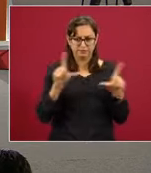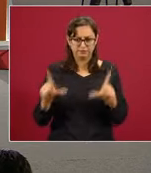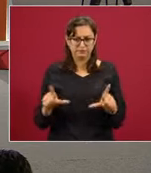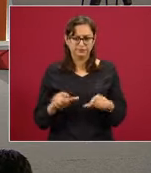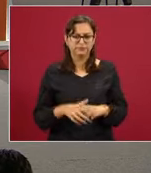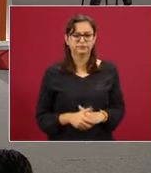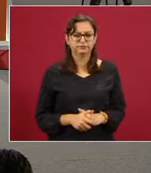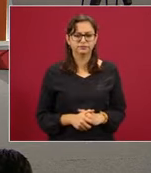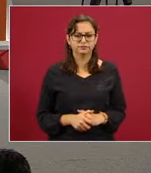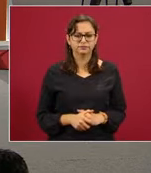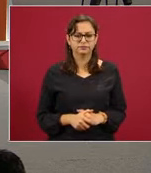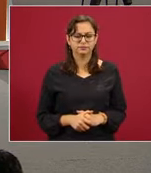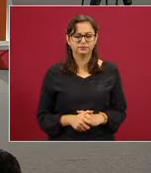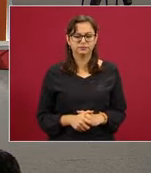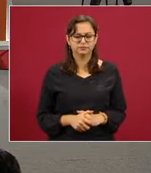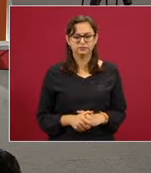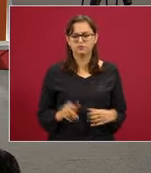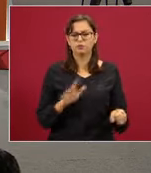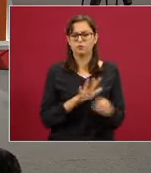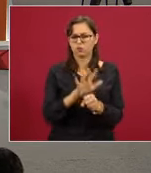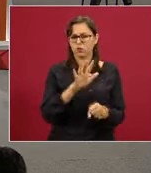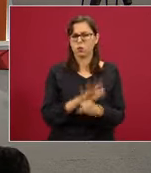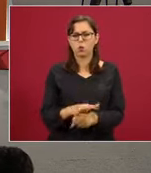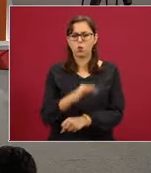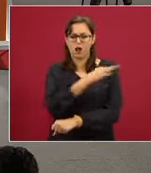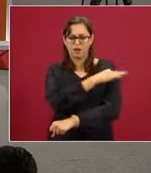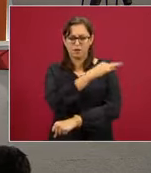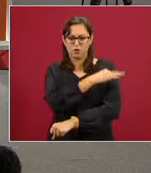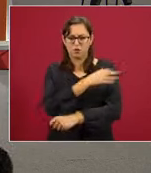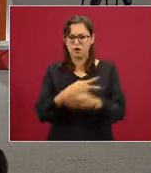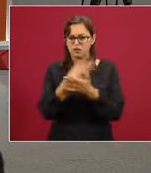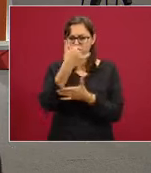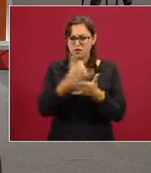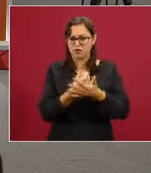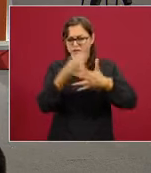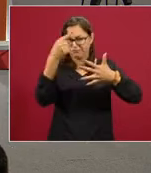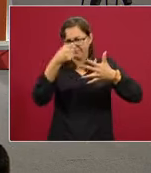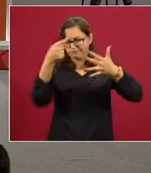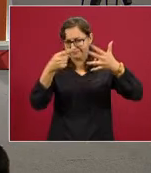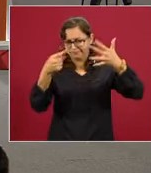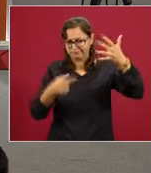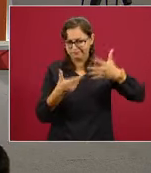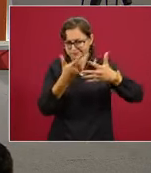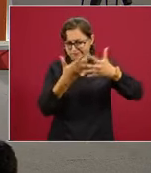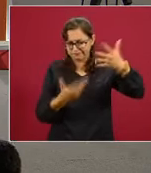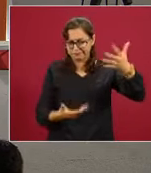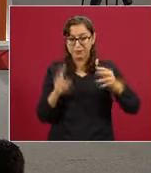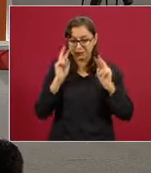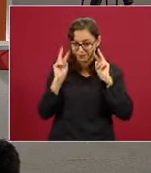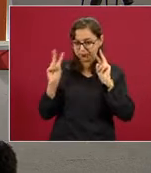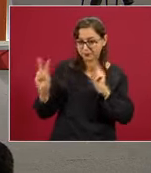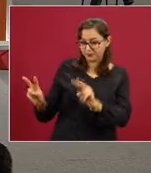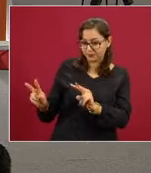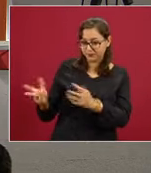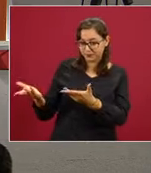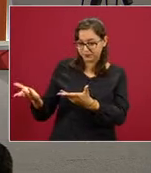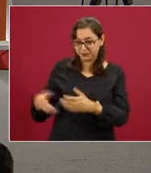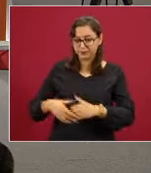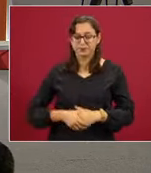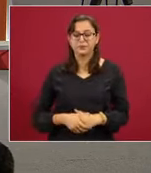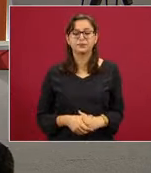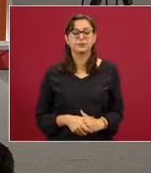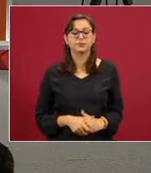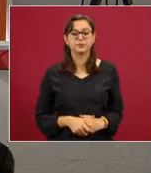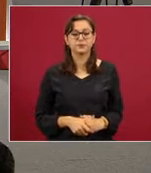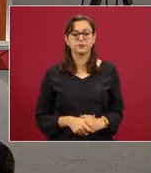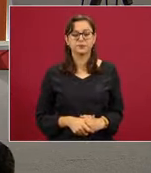Y aquí les presento cuáles son los principales proyectos. Está un proyecto